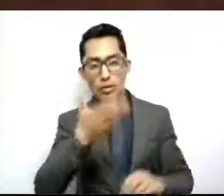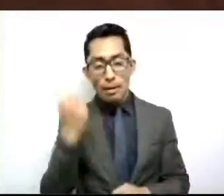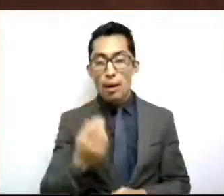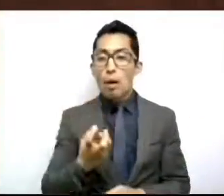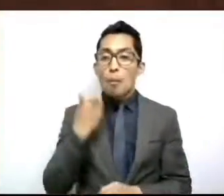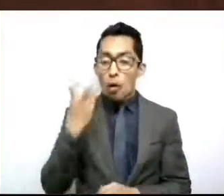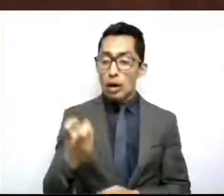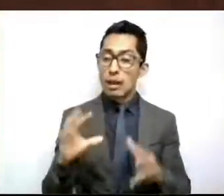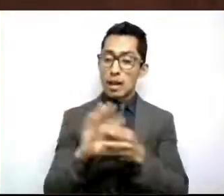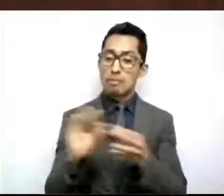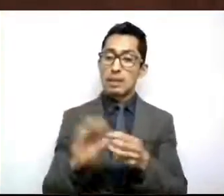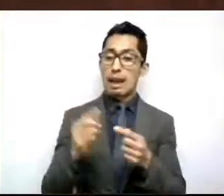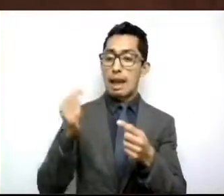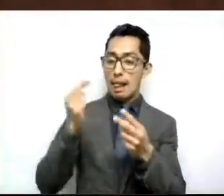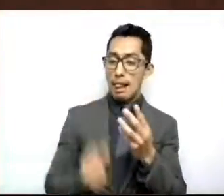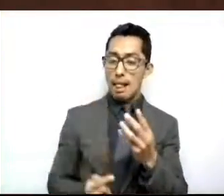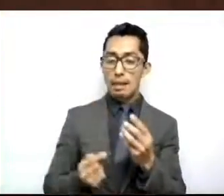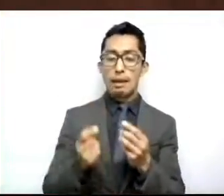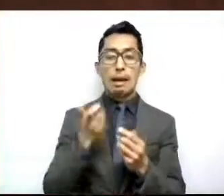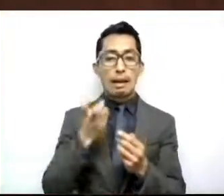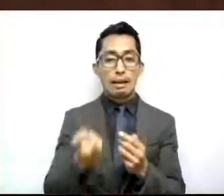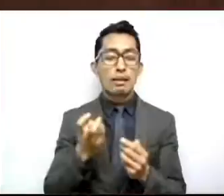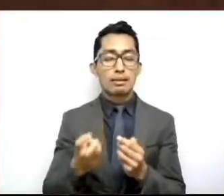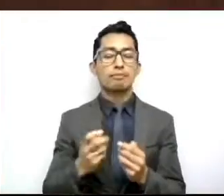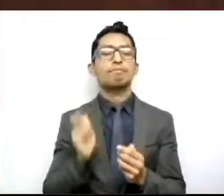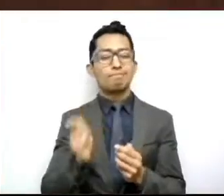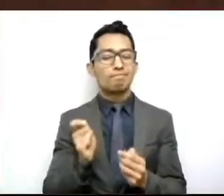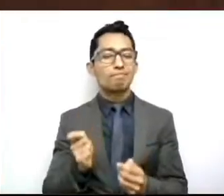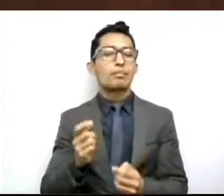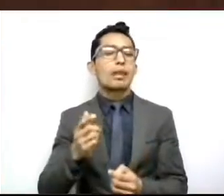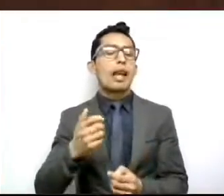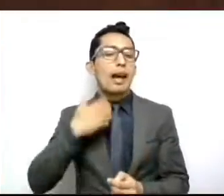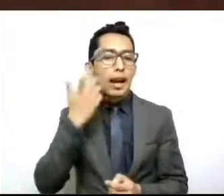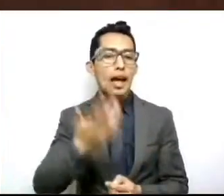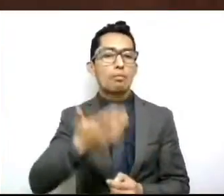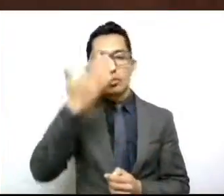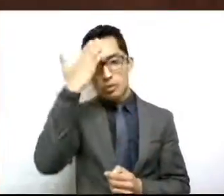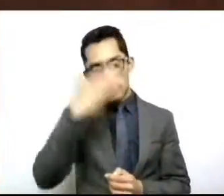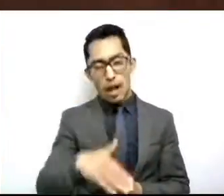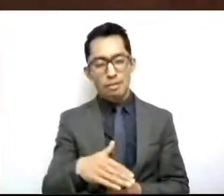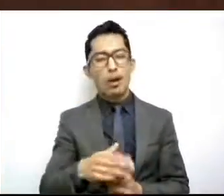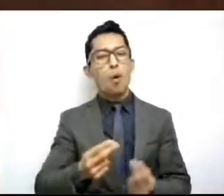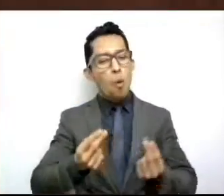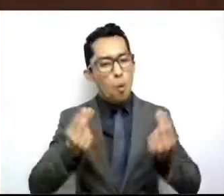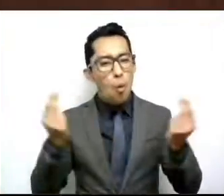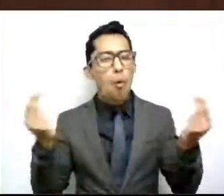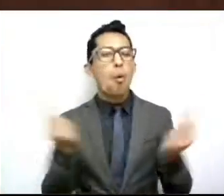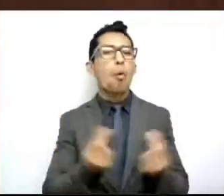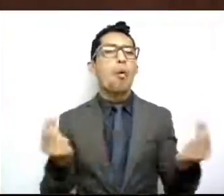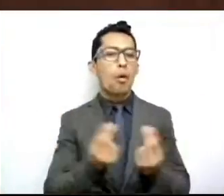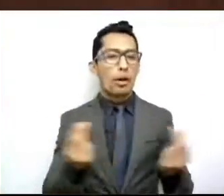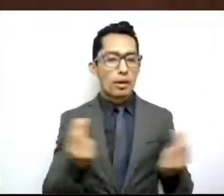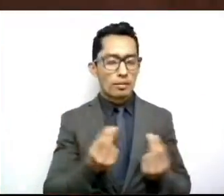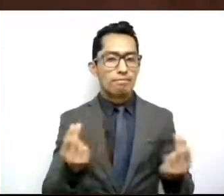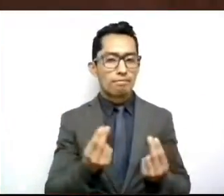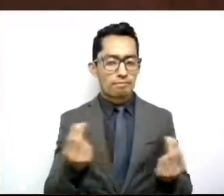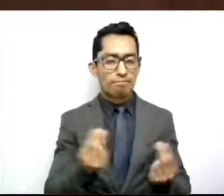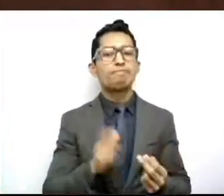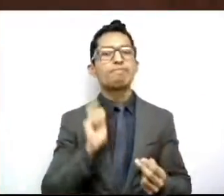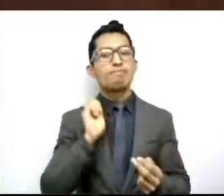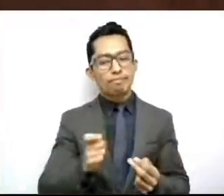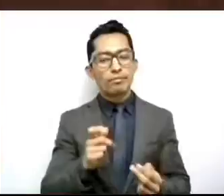anteriores referidos que consideramos la extrema urgencia de restablecer la